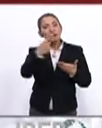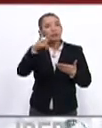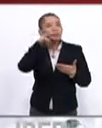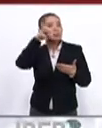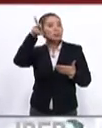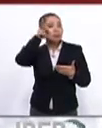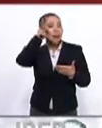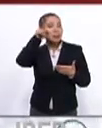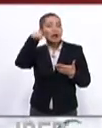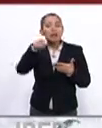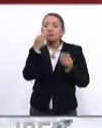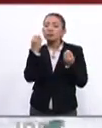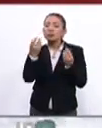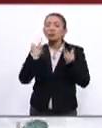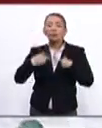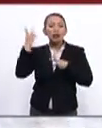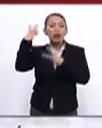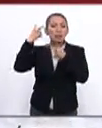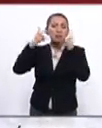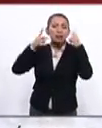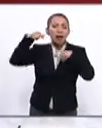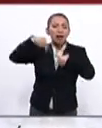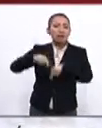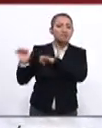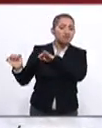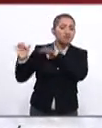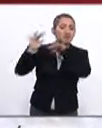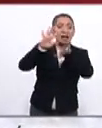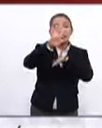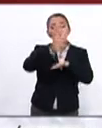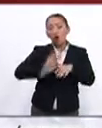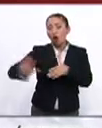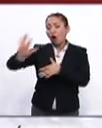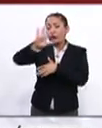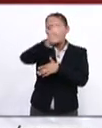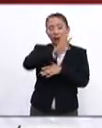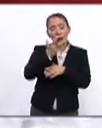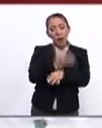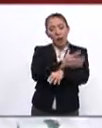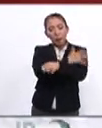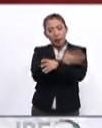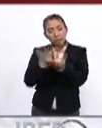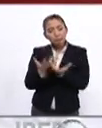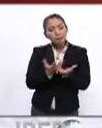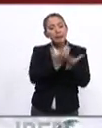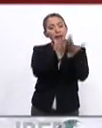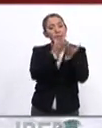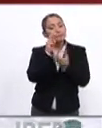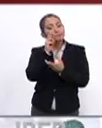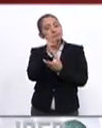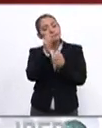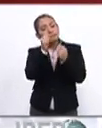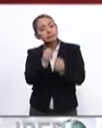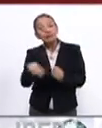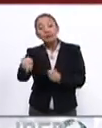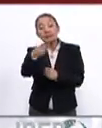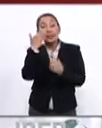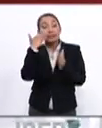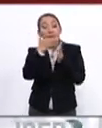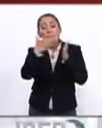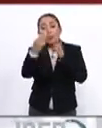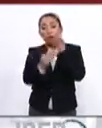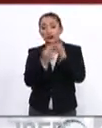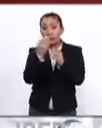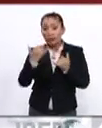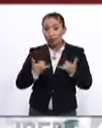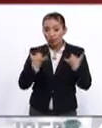santidad y a los miles de peregrinos que han venido de los cinco continentes a acompañarlos y asegurar que esta Jornada